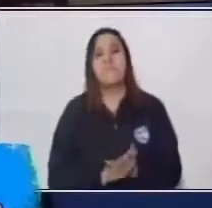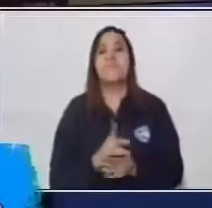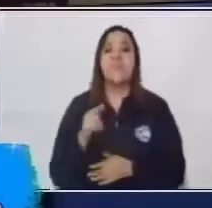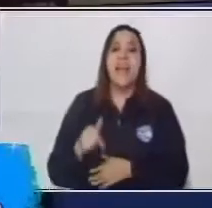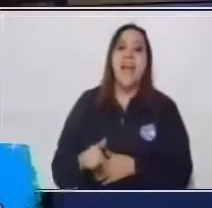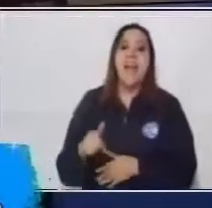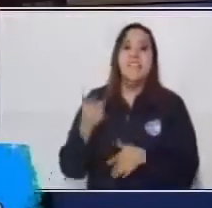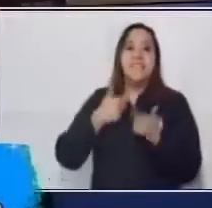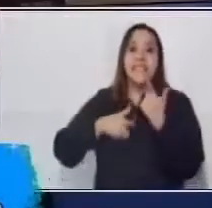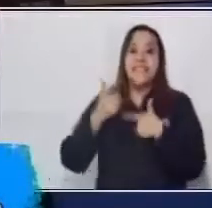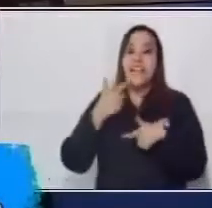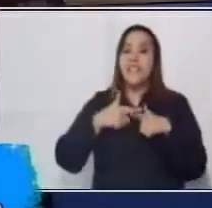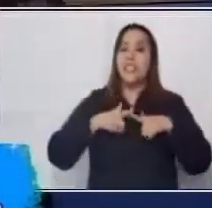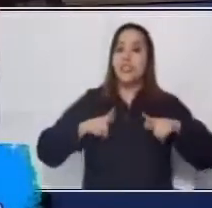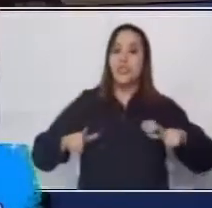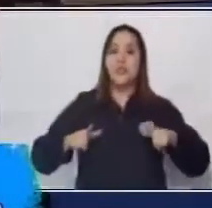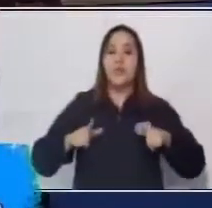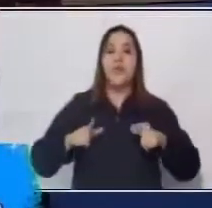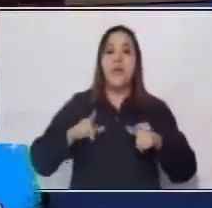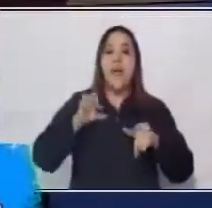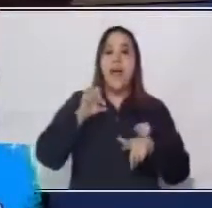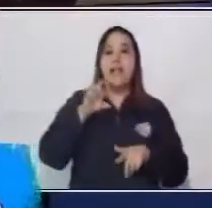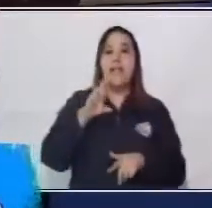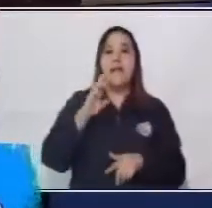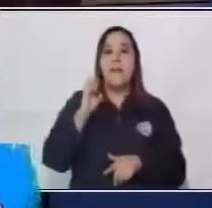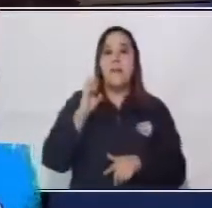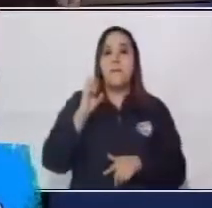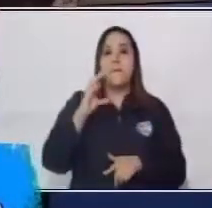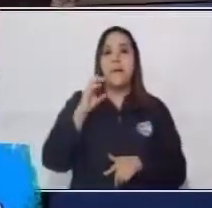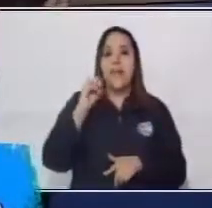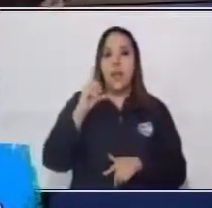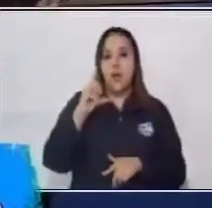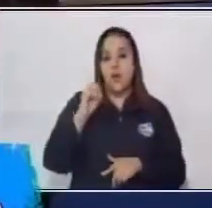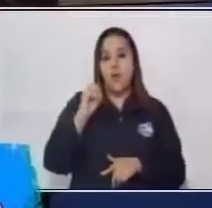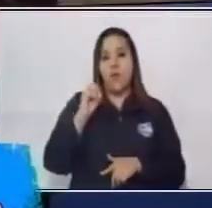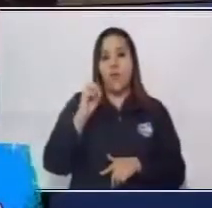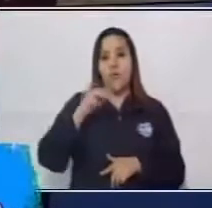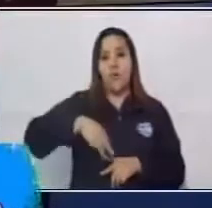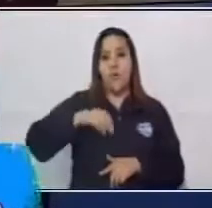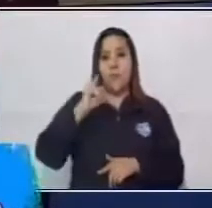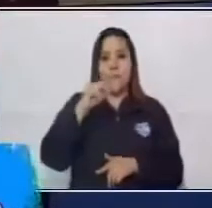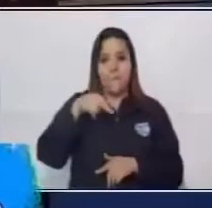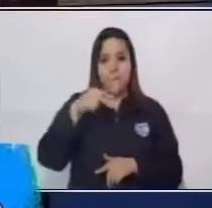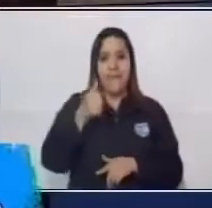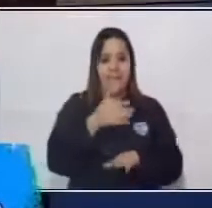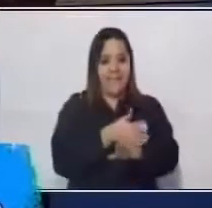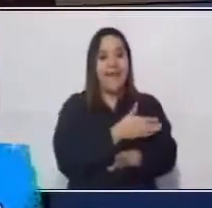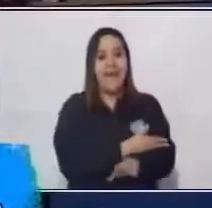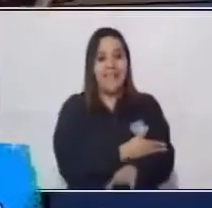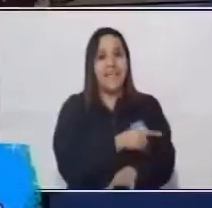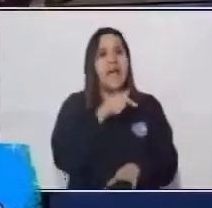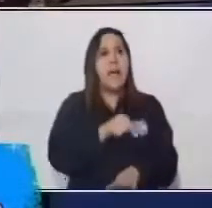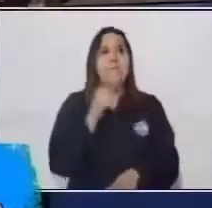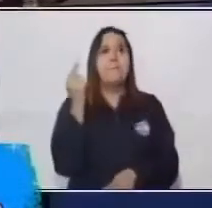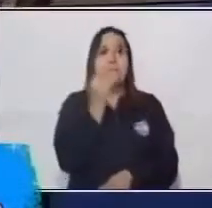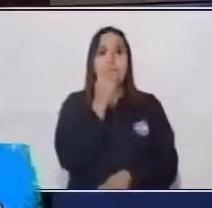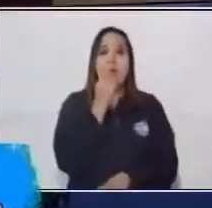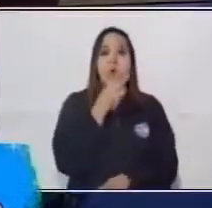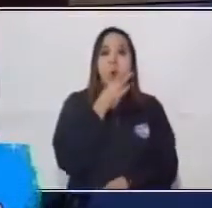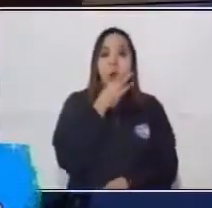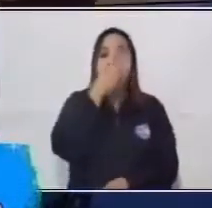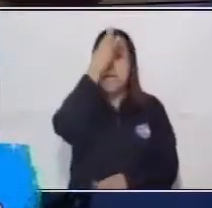precolombina escrita en idioma que después fue traducida al castellano.